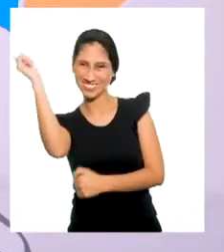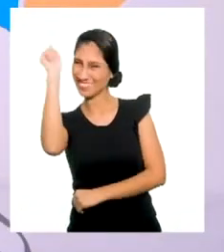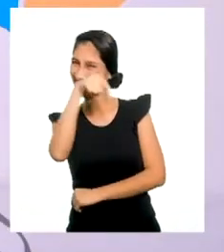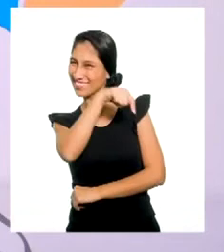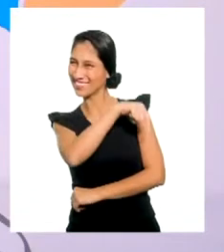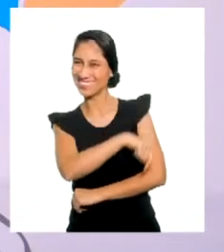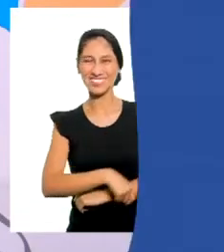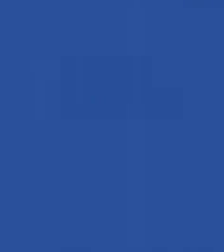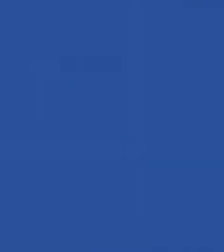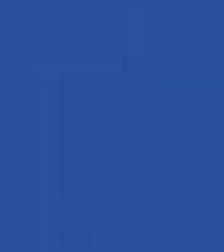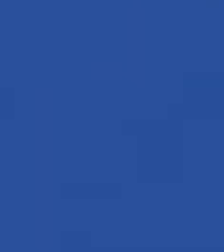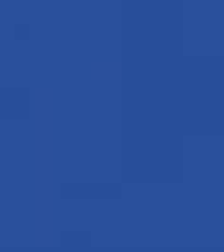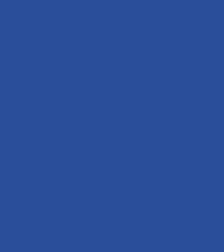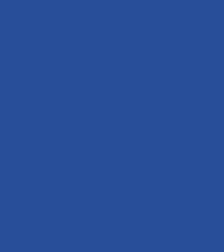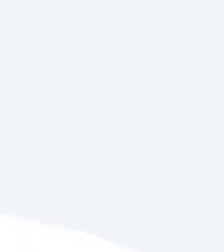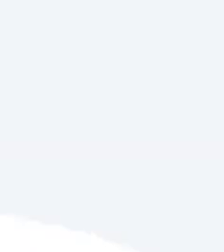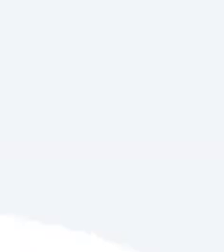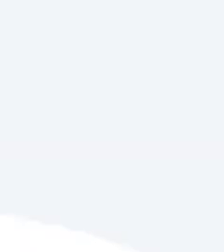ya regresamos.